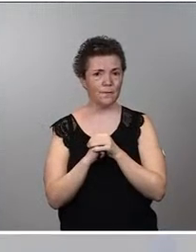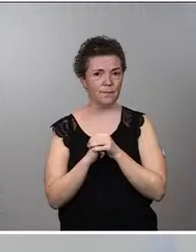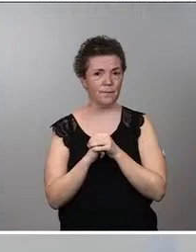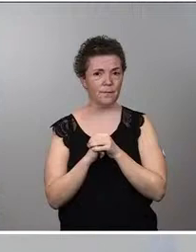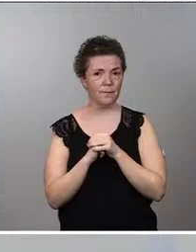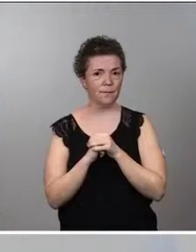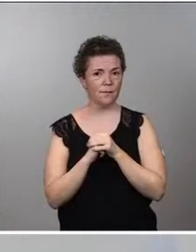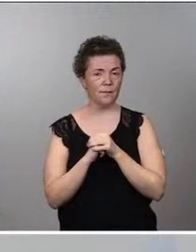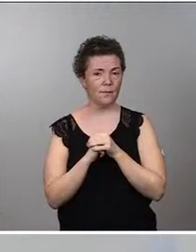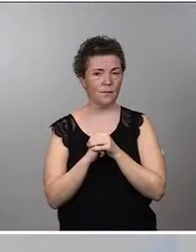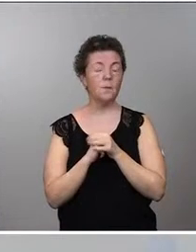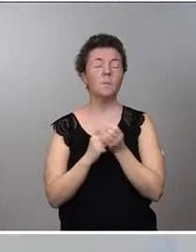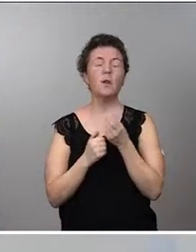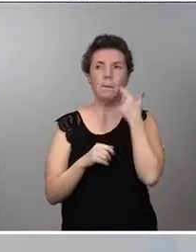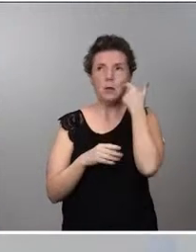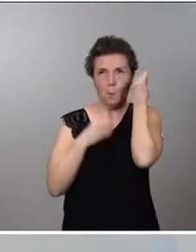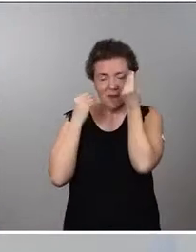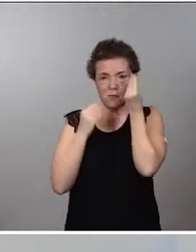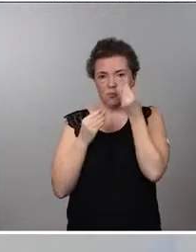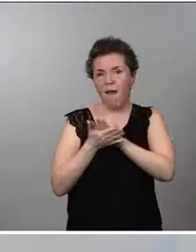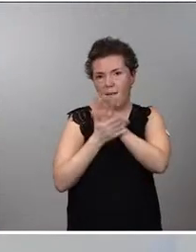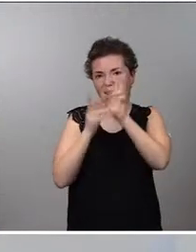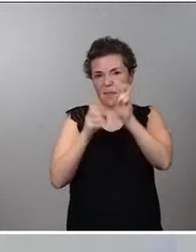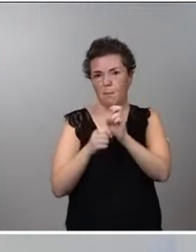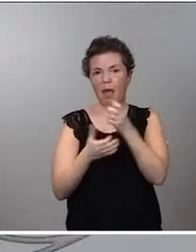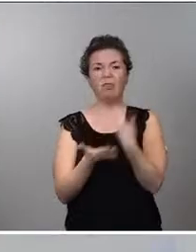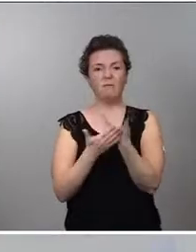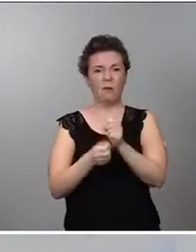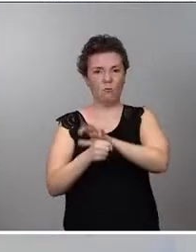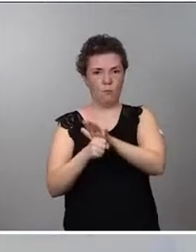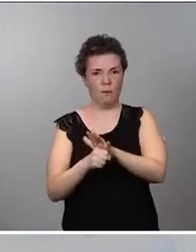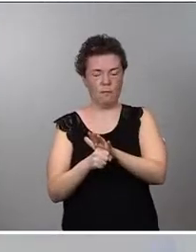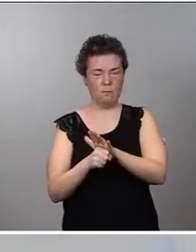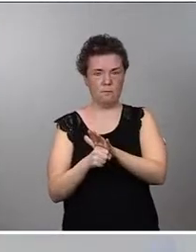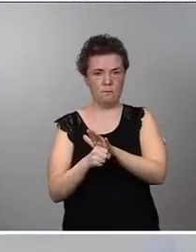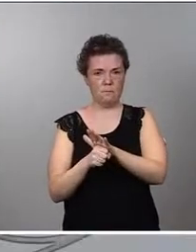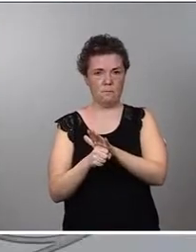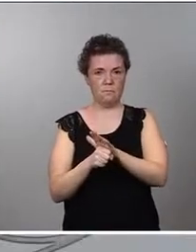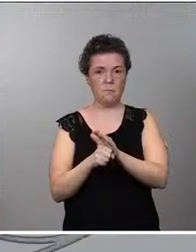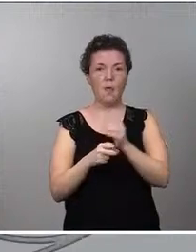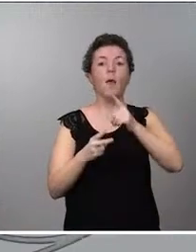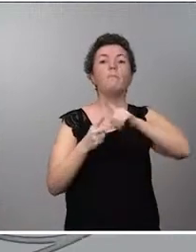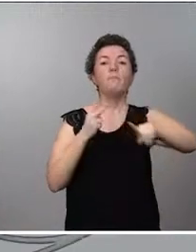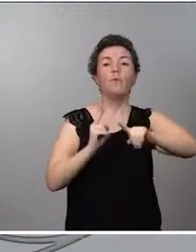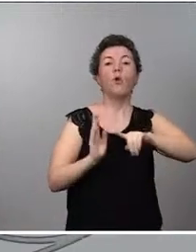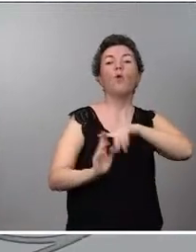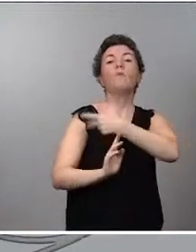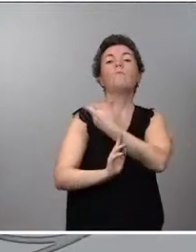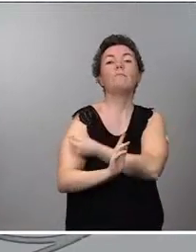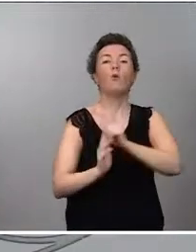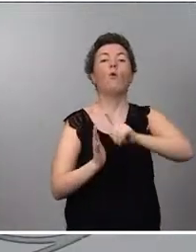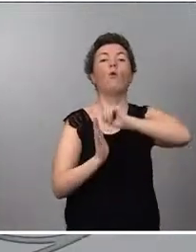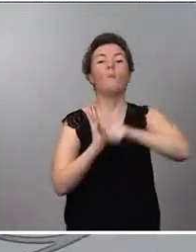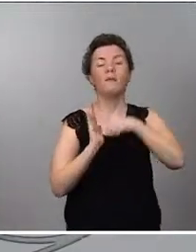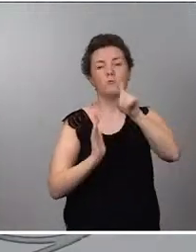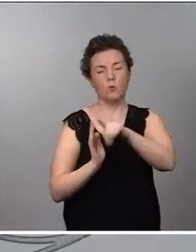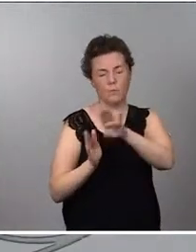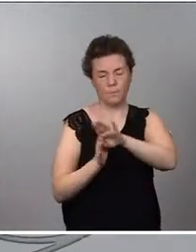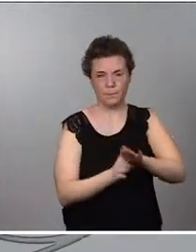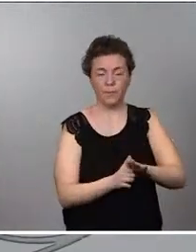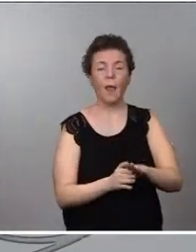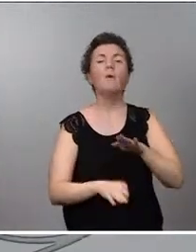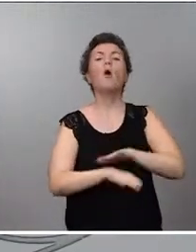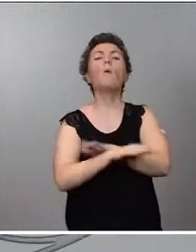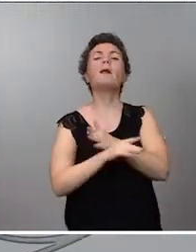Bueno, entiendo que te estás refiriendo al certificado COVID más allá de la pauta completa. Lo que hemos dicho es que la intención del Gobierno y el